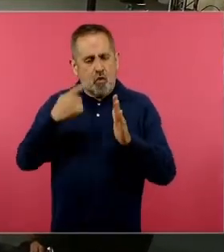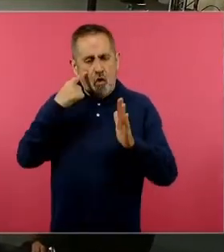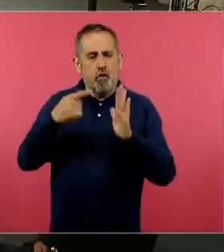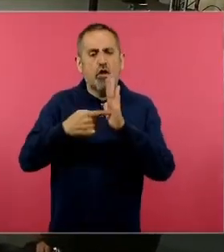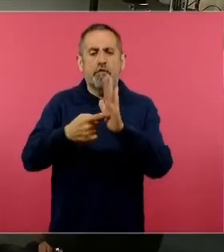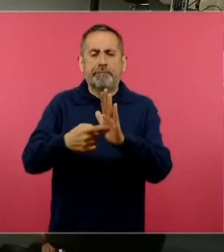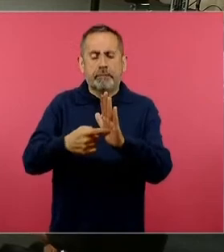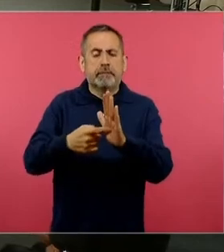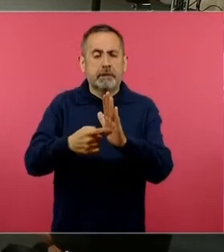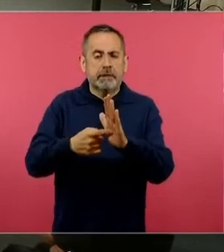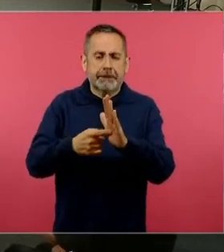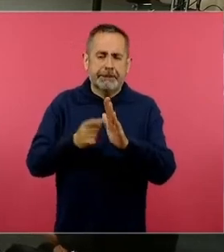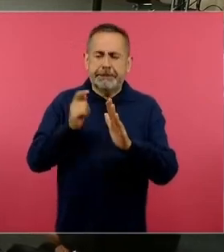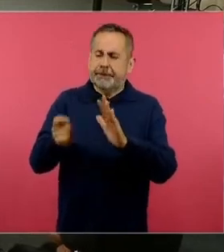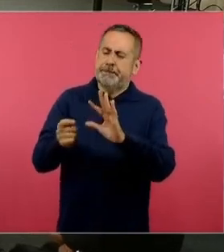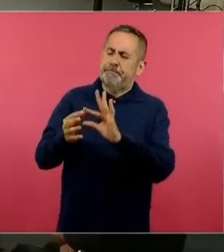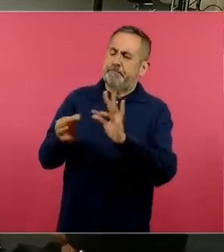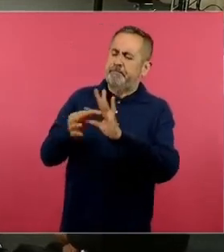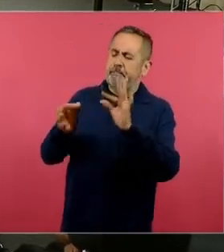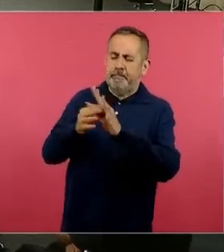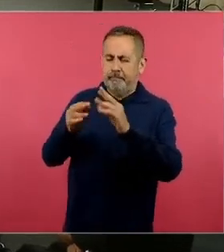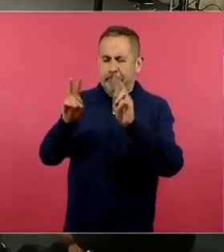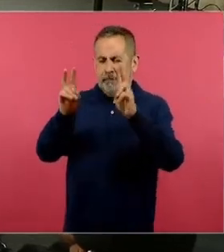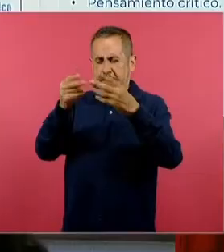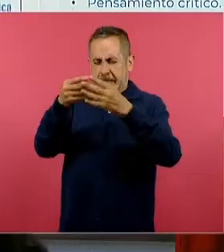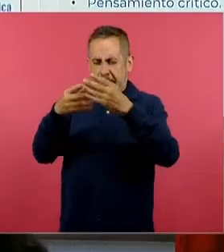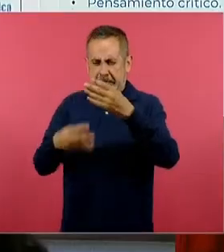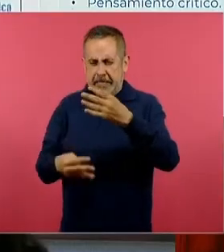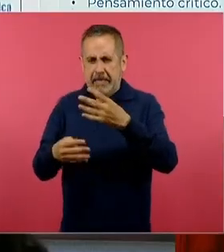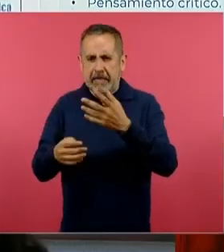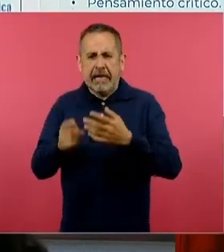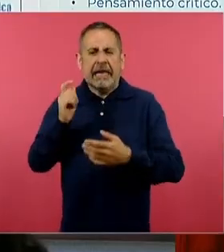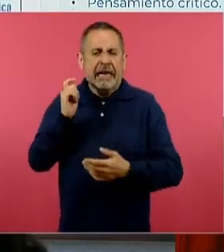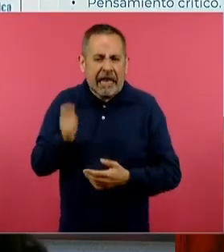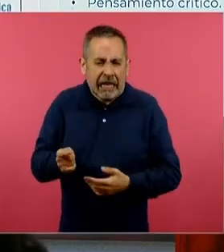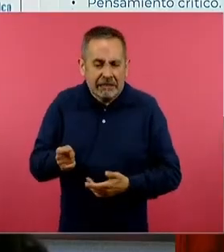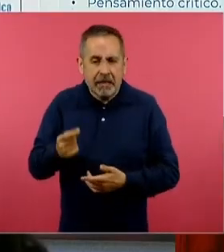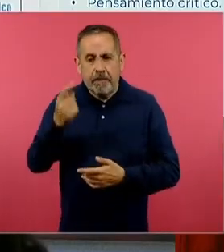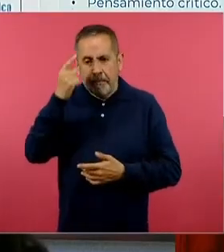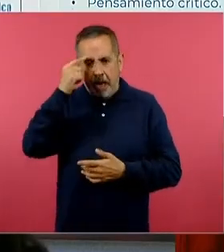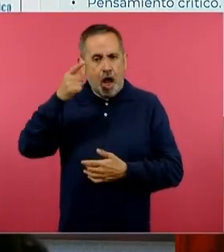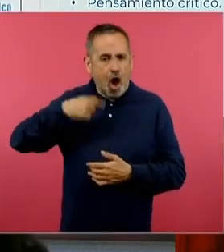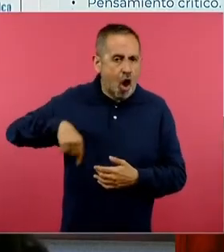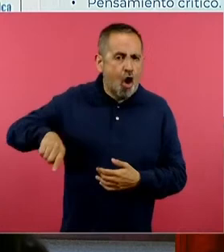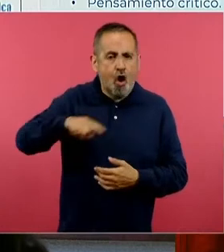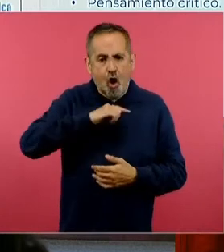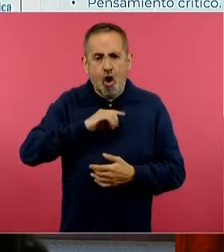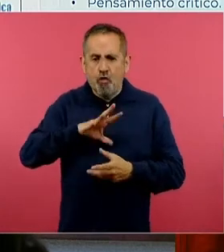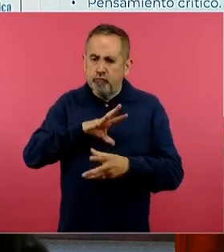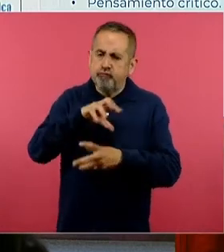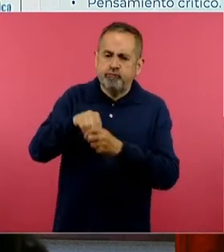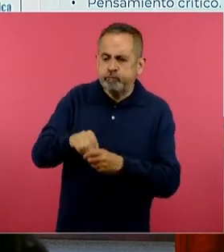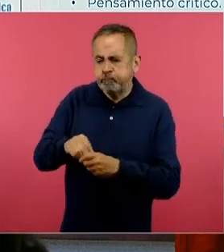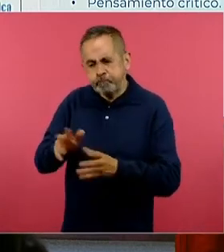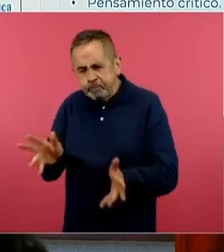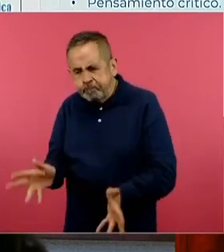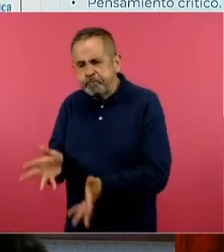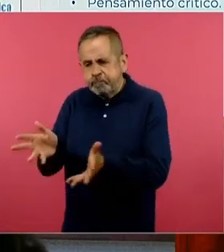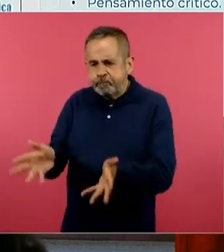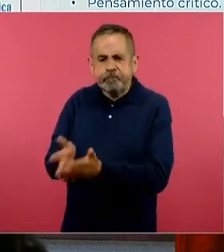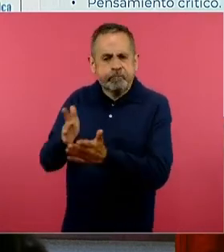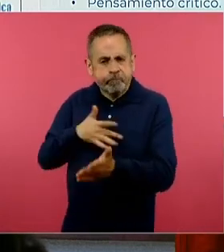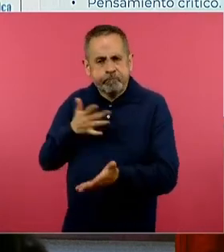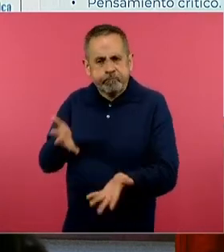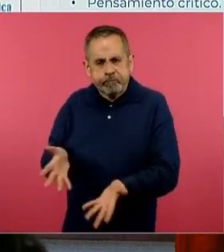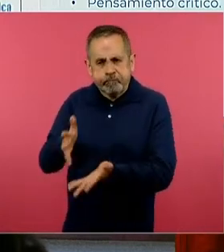una contextualización respecto a lo que se necesita para poder integrar y motivar a los niños a participar